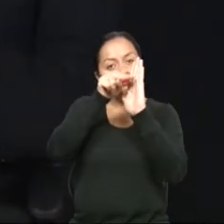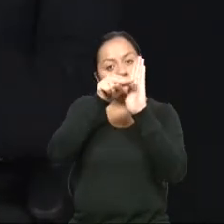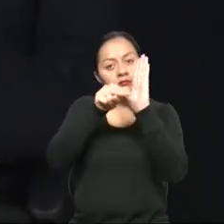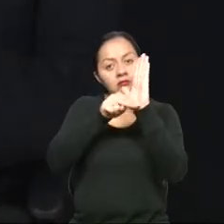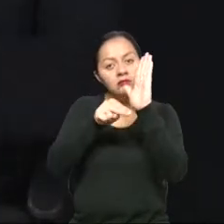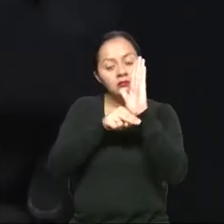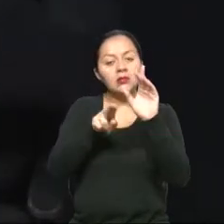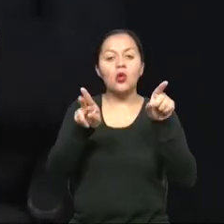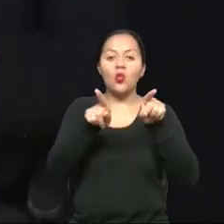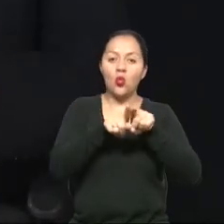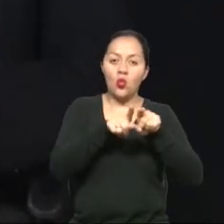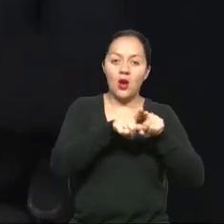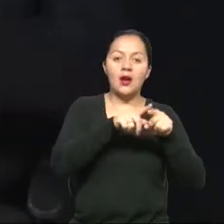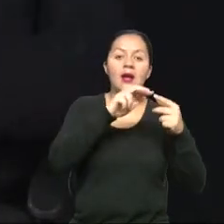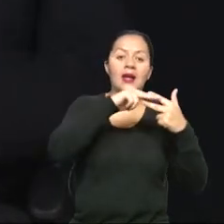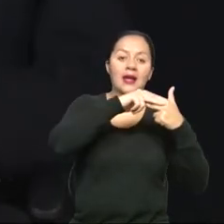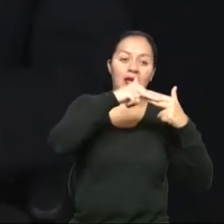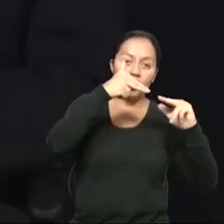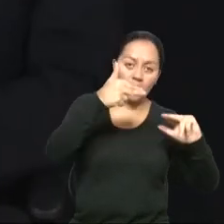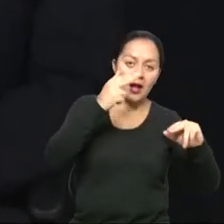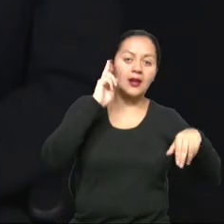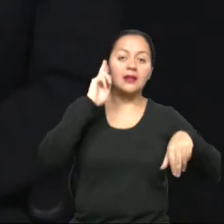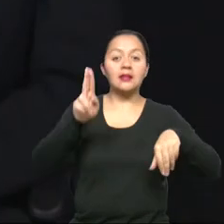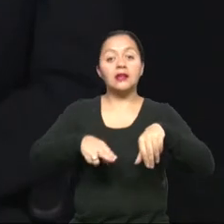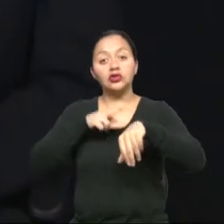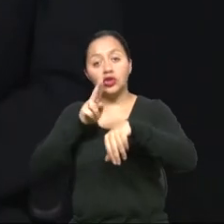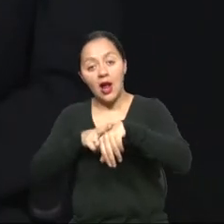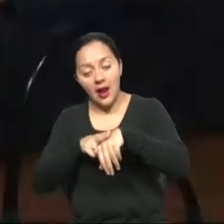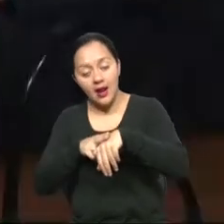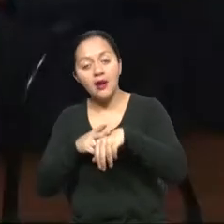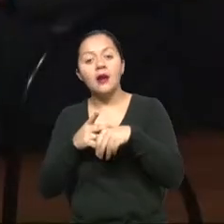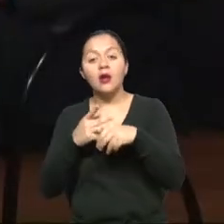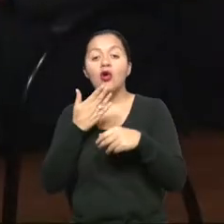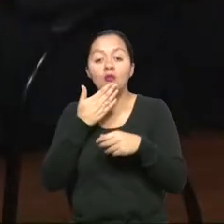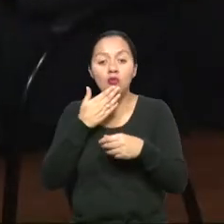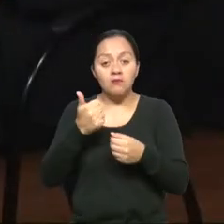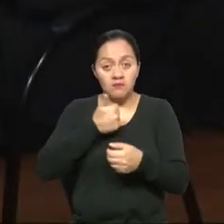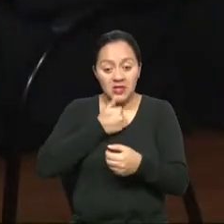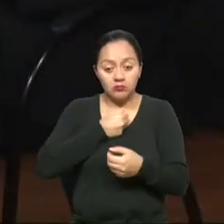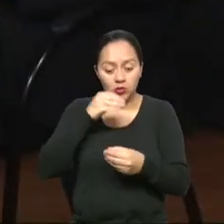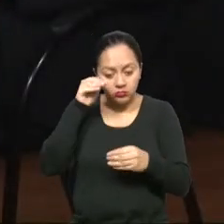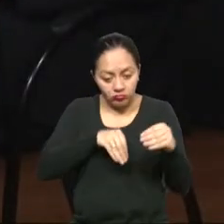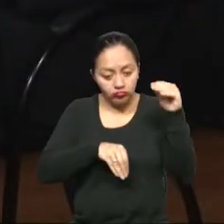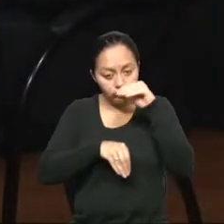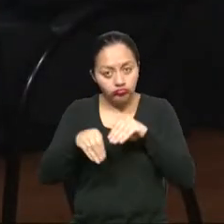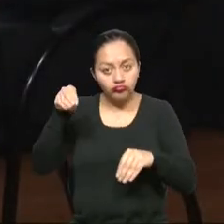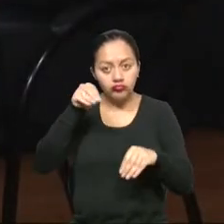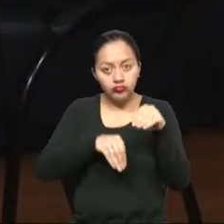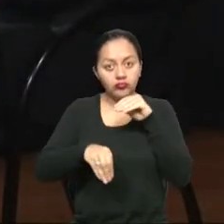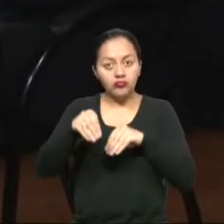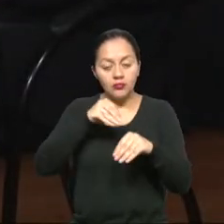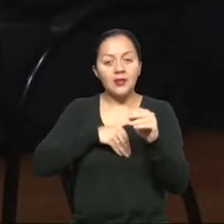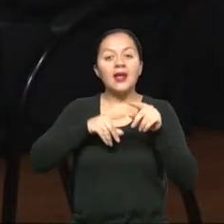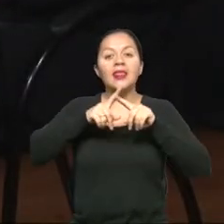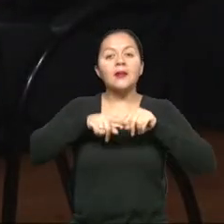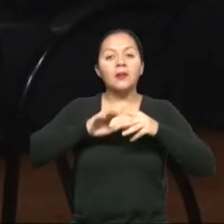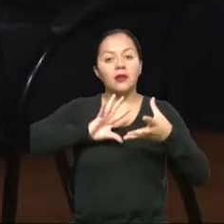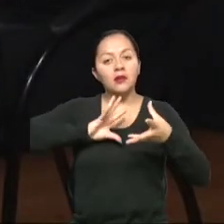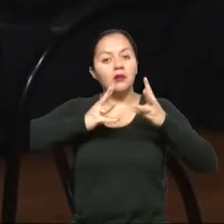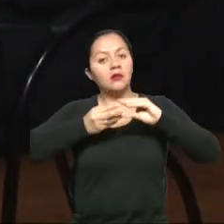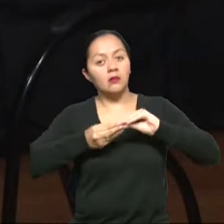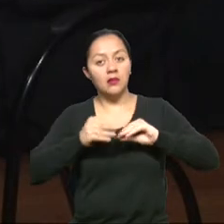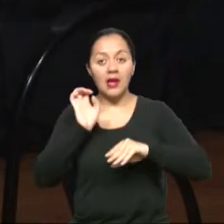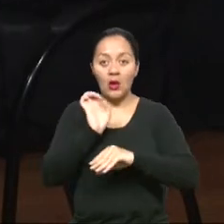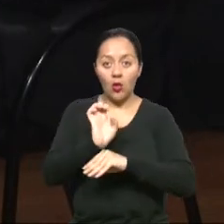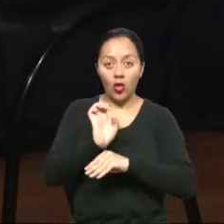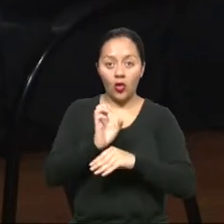regionales, en normas nacionales que podemos ir creando para poder en este tema trabajar localmente y tener las